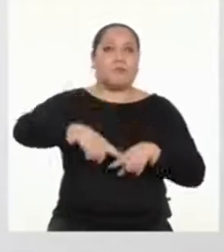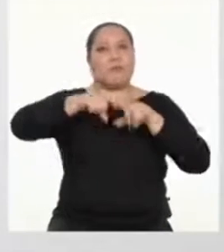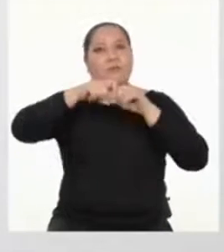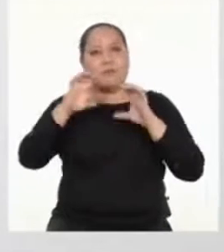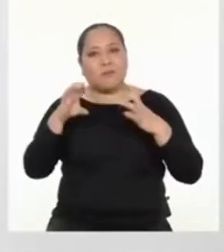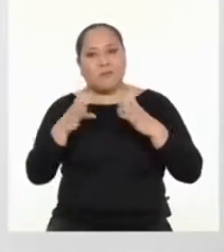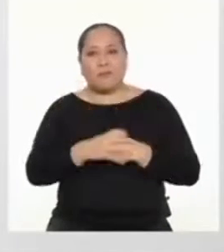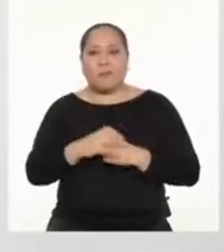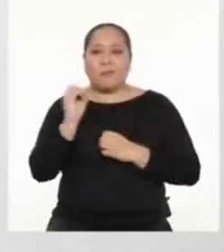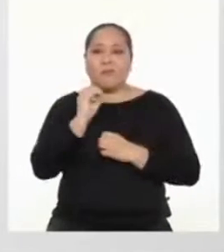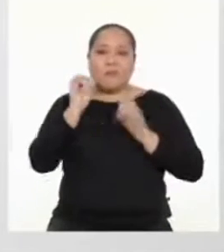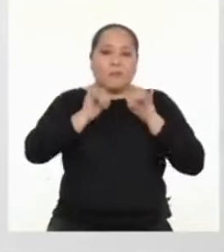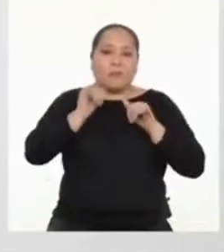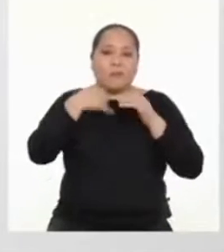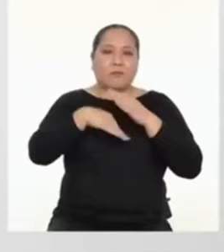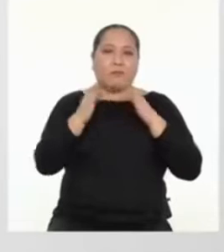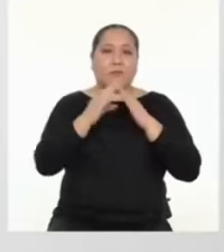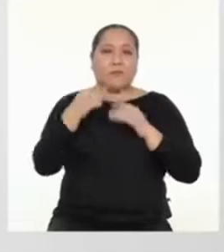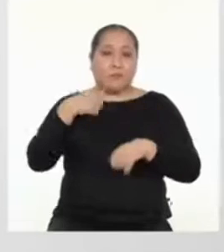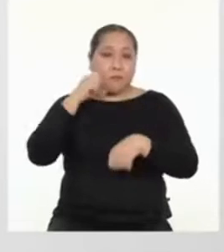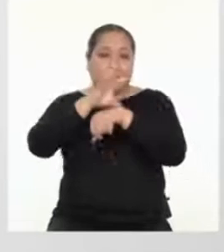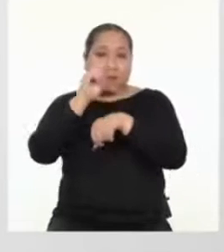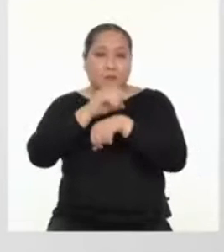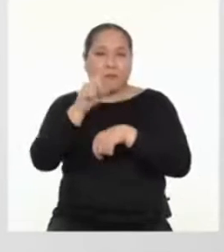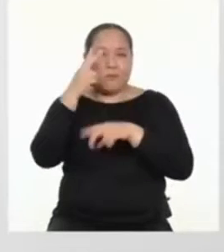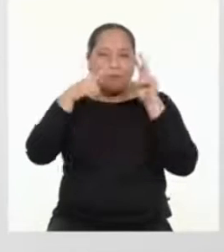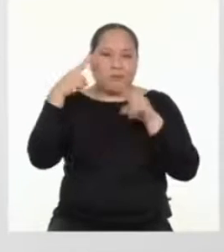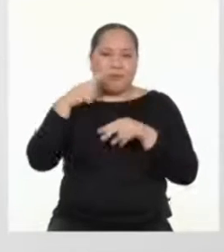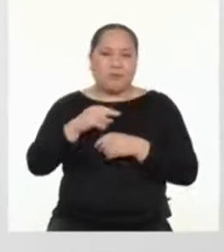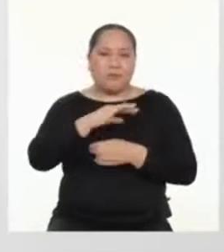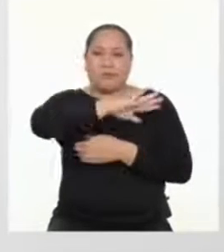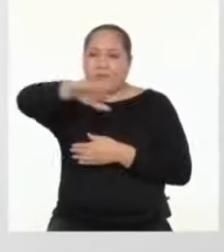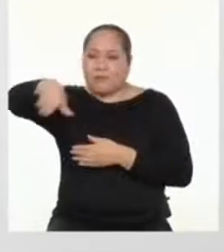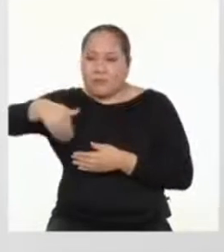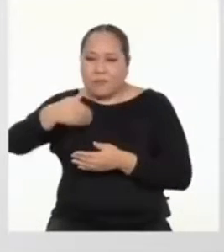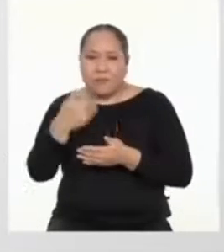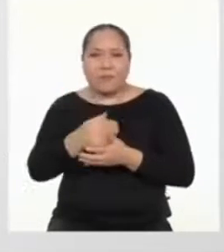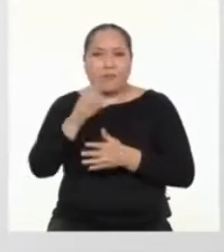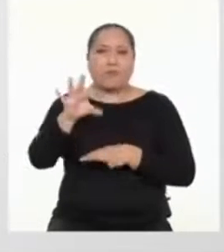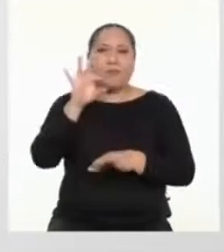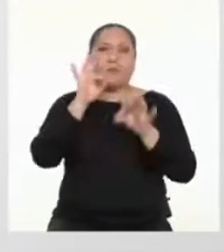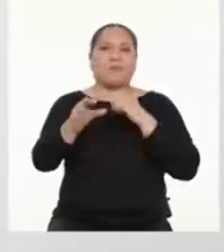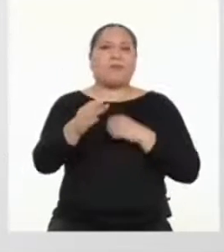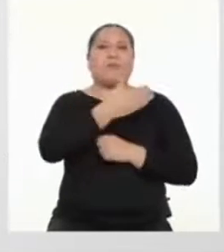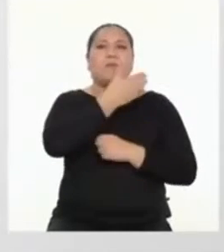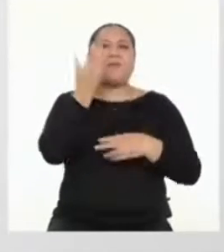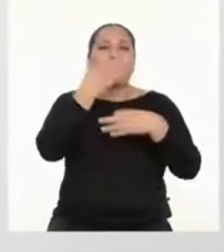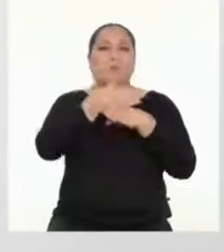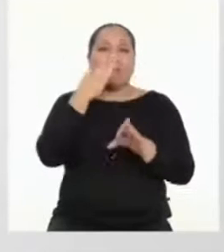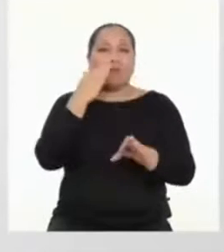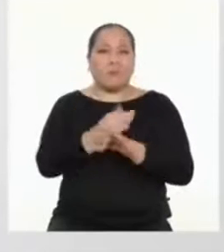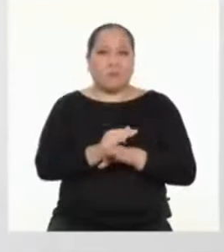clases o la inmovilización. Te sugiero que evalúes todo el contexto y elijas la mejor